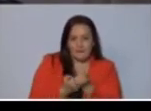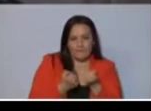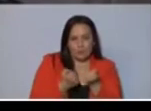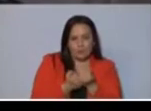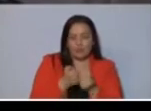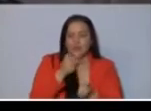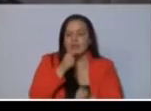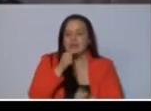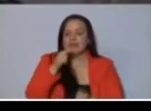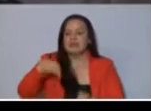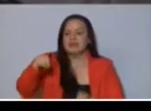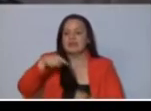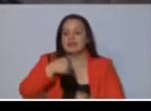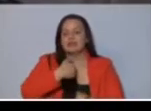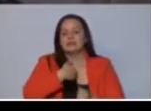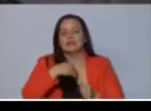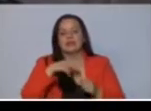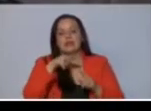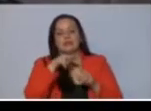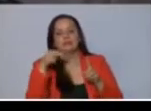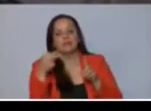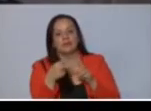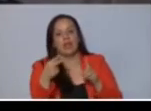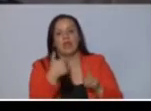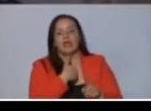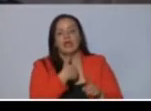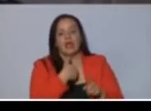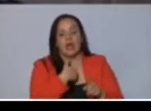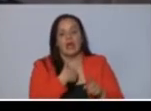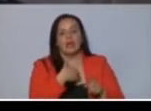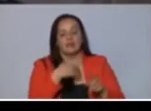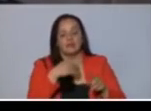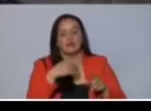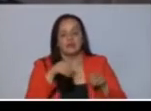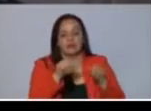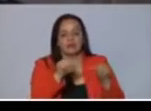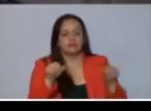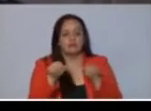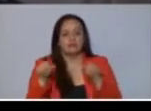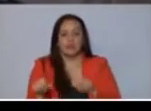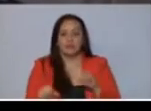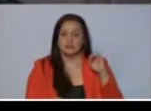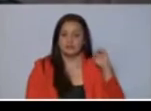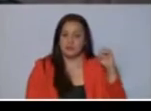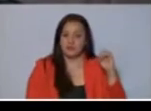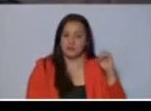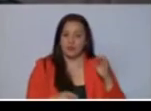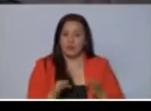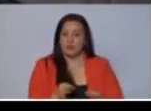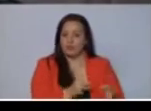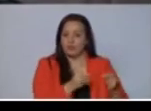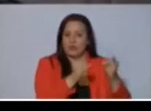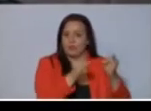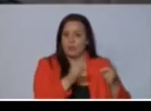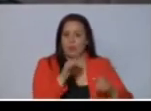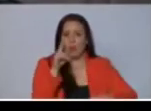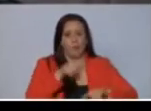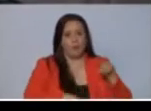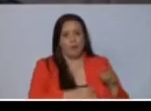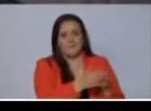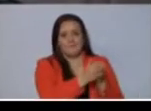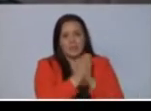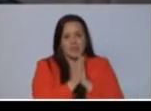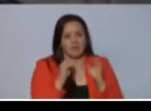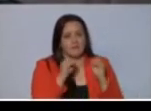quienes aún mantienen esas expectativas. Hay sectores aquí que están en cero, como el turismo y no les podemos pedir